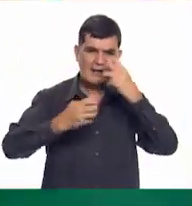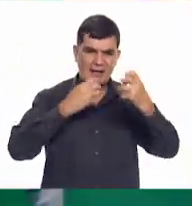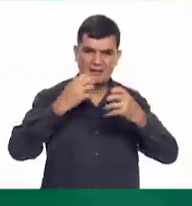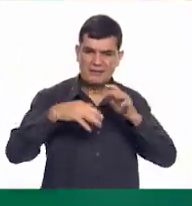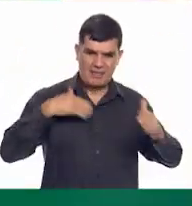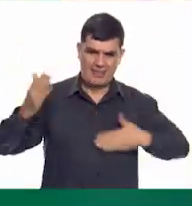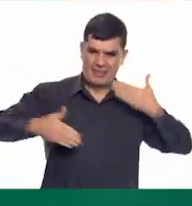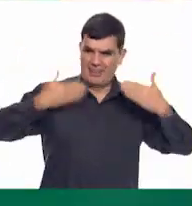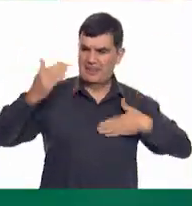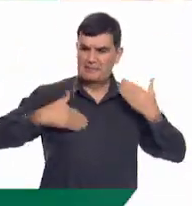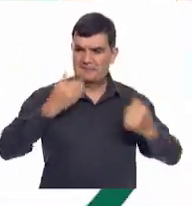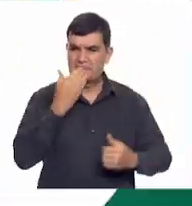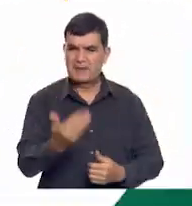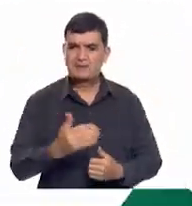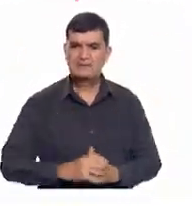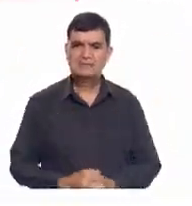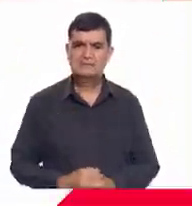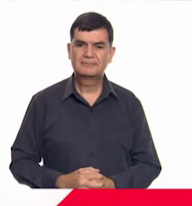qué divertido!